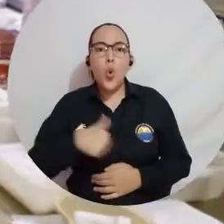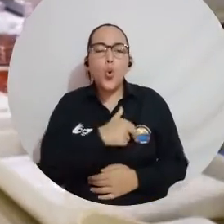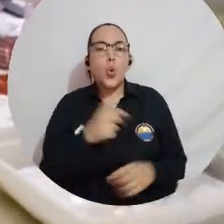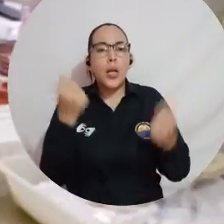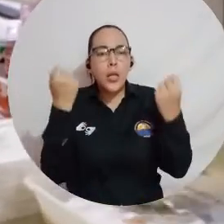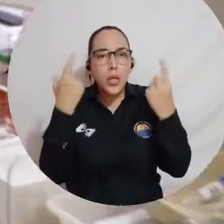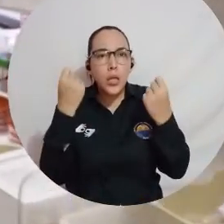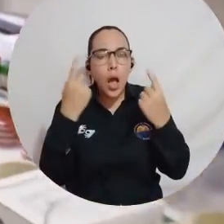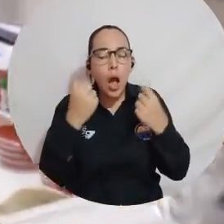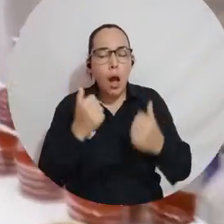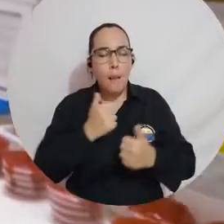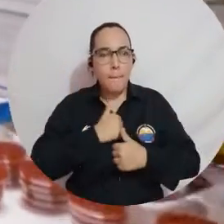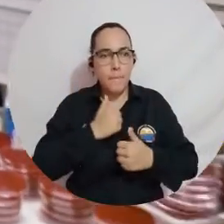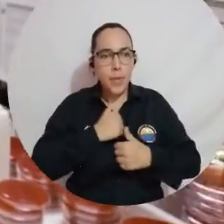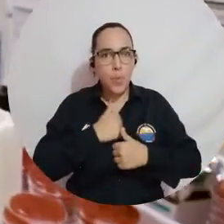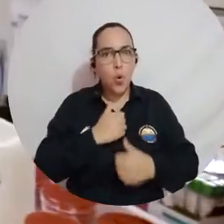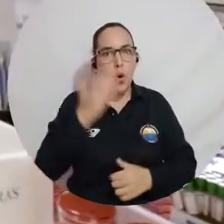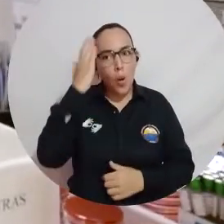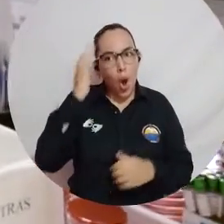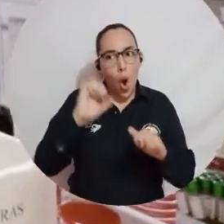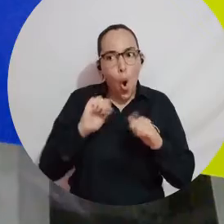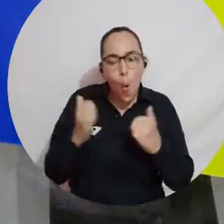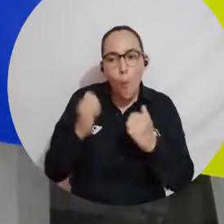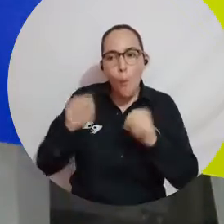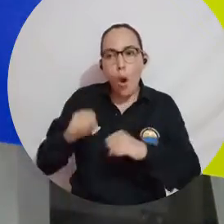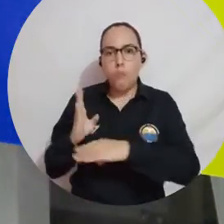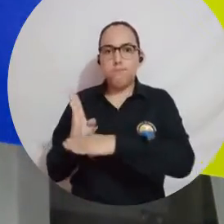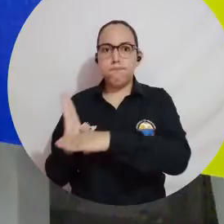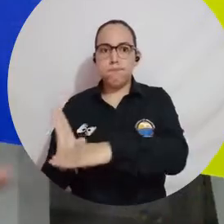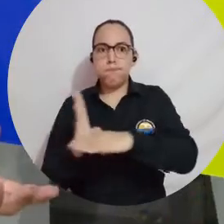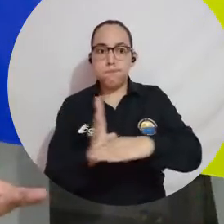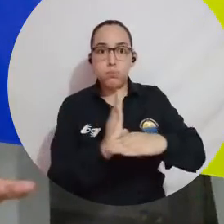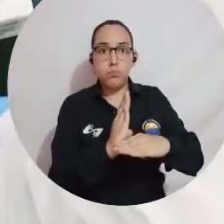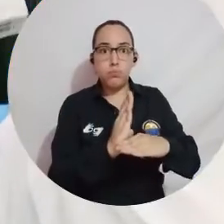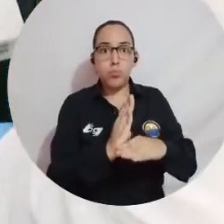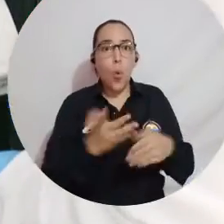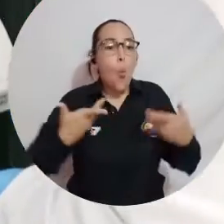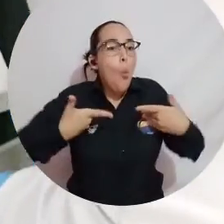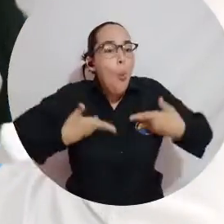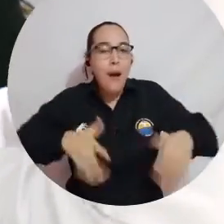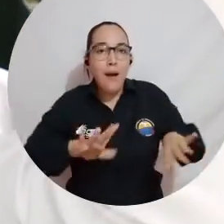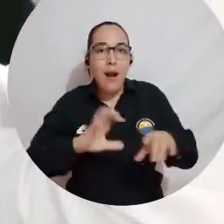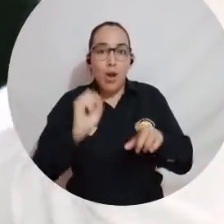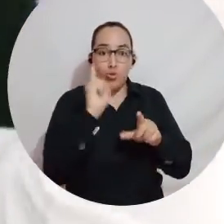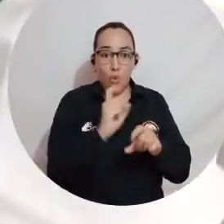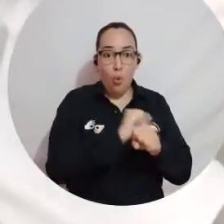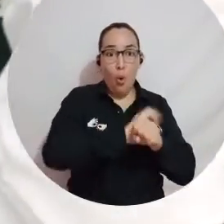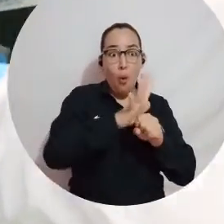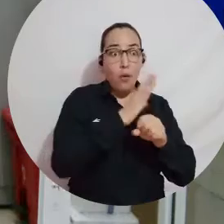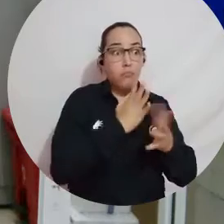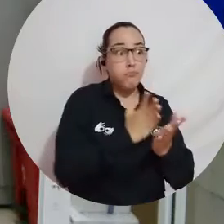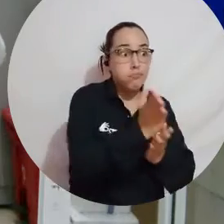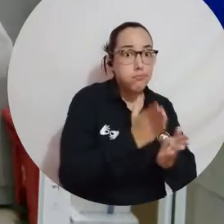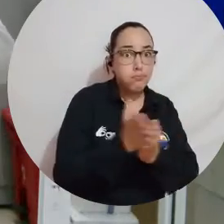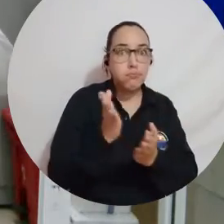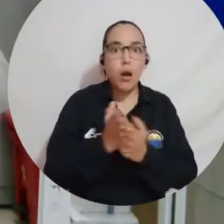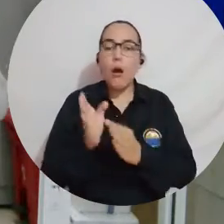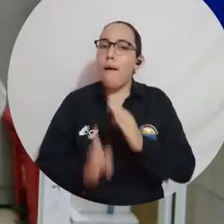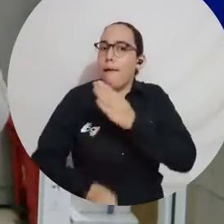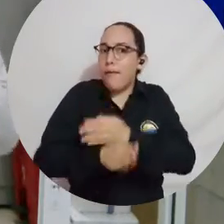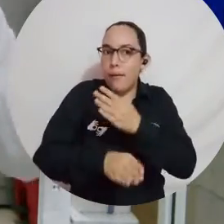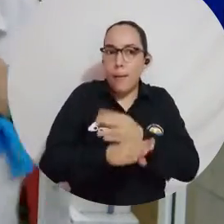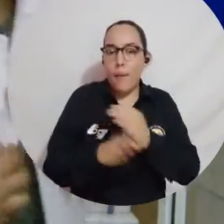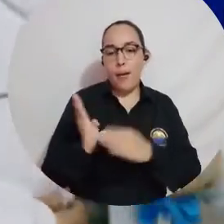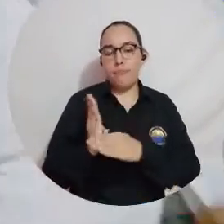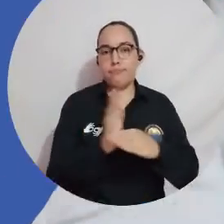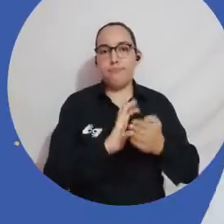y reforzar definitivamente esas medidas de prevención, que cualquiera de las que sean las variantes que estén circulando, esas medidas van a servir.